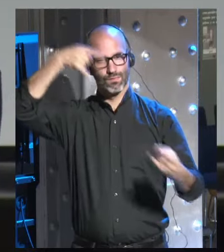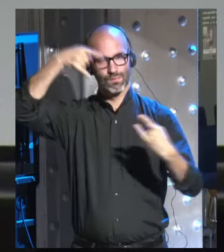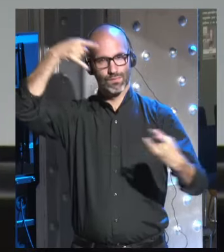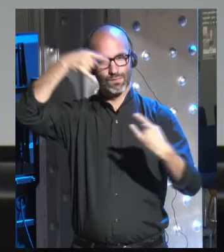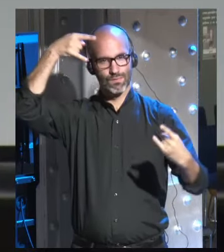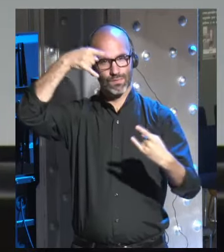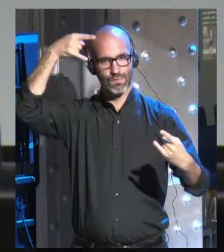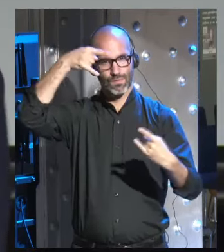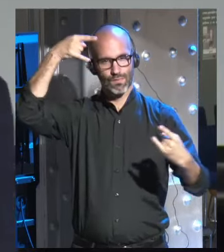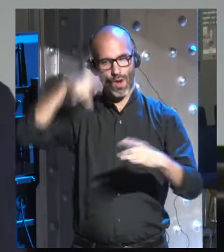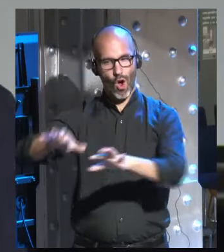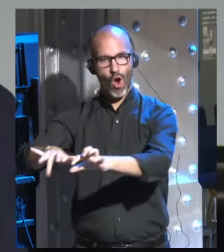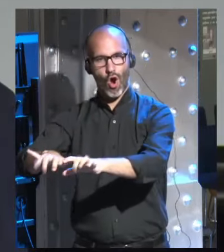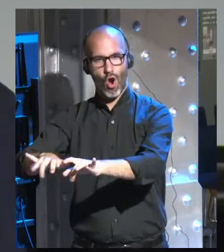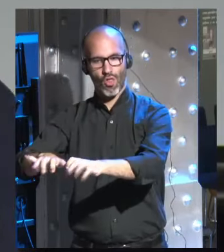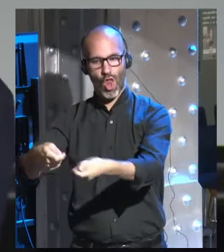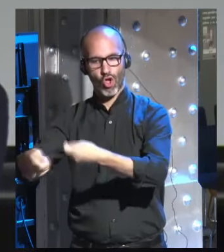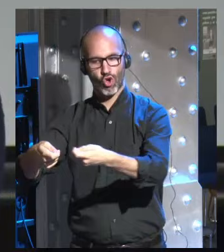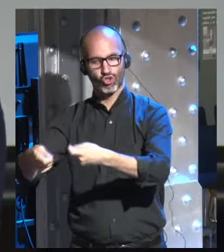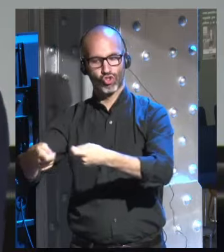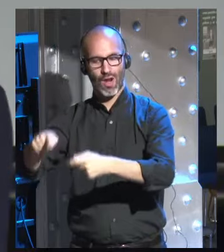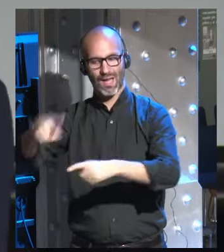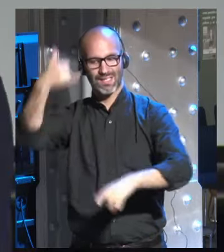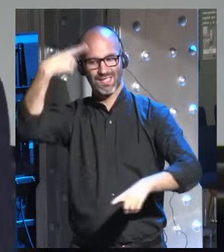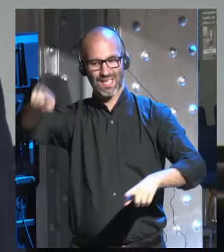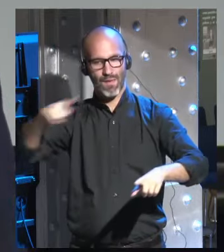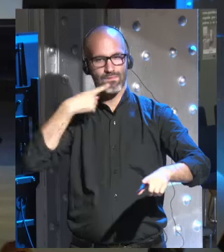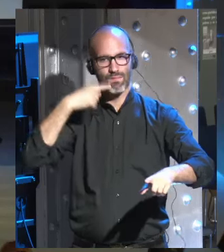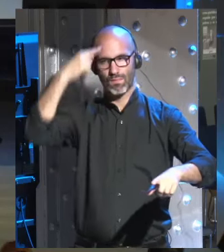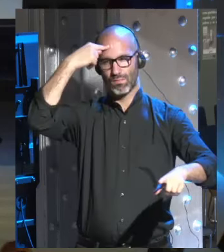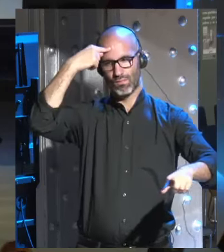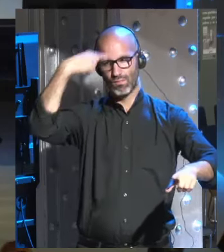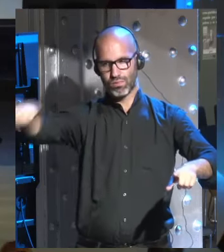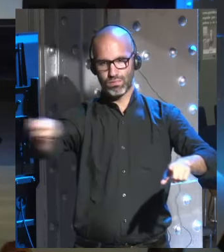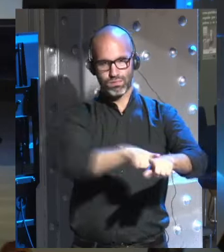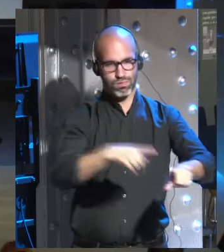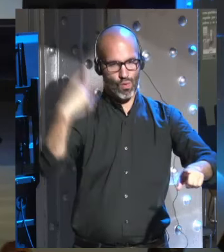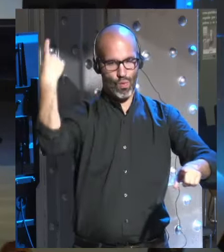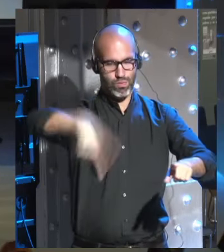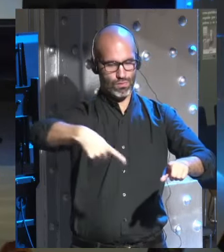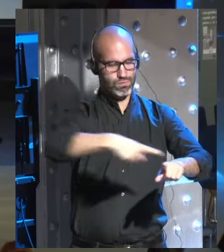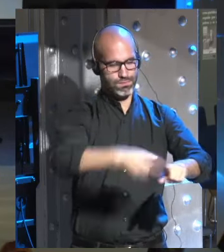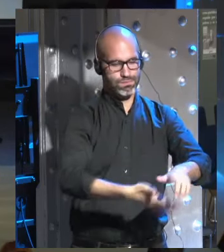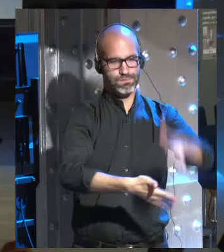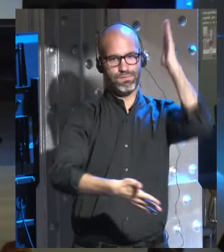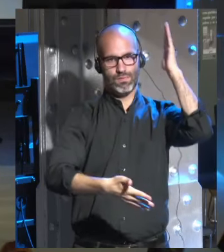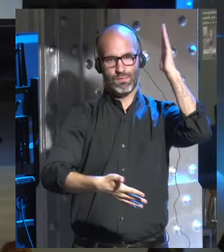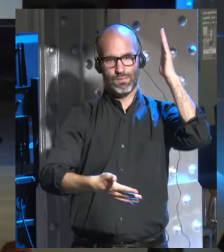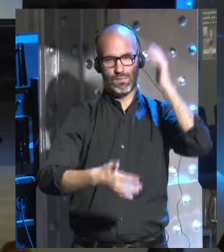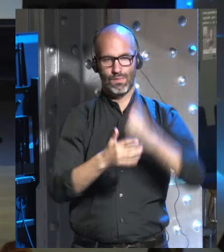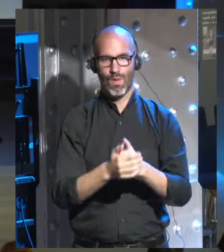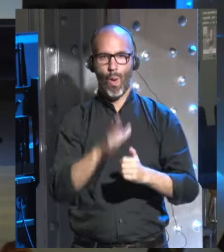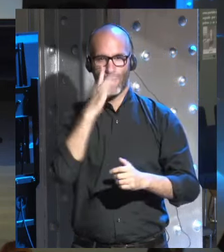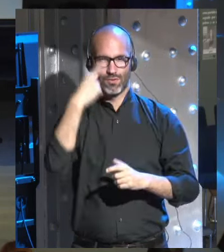el ordenador que controla el brazo biónico sabe cómo reconocer dichas señales y responder adecuadamente